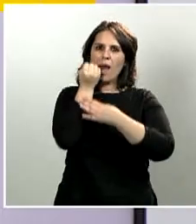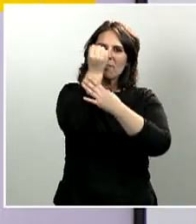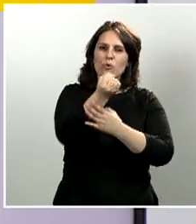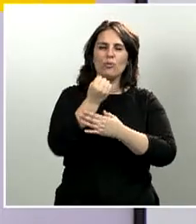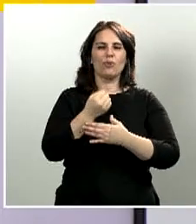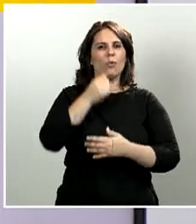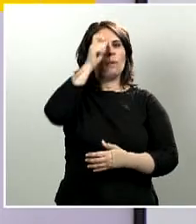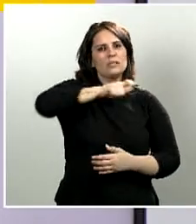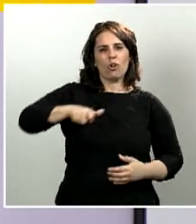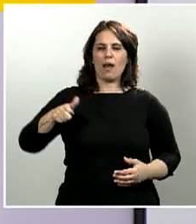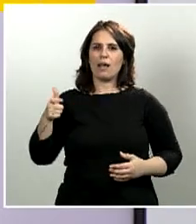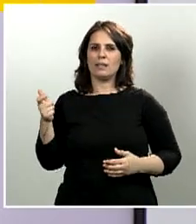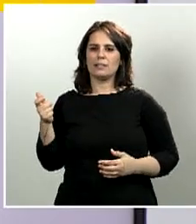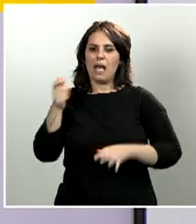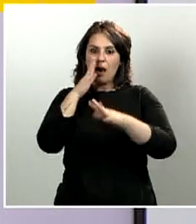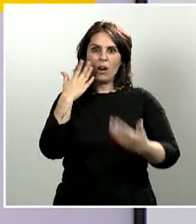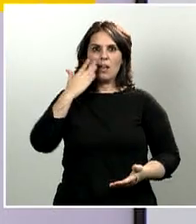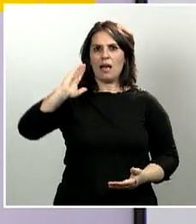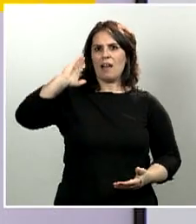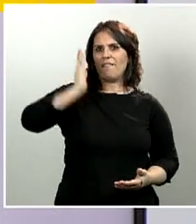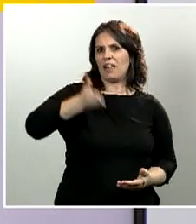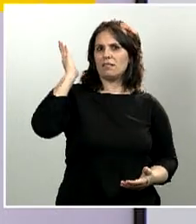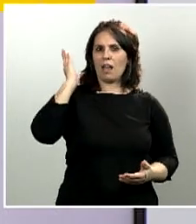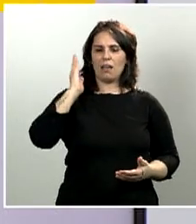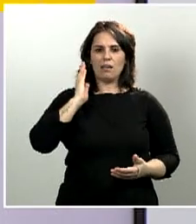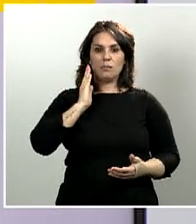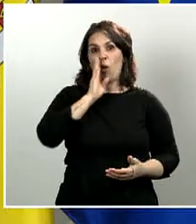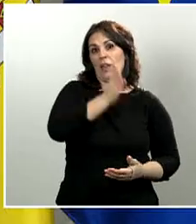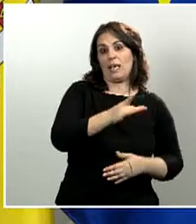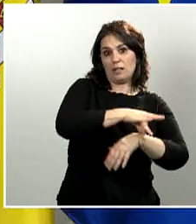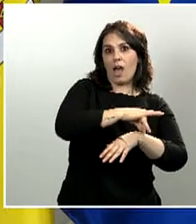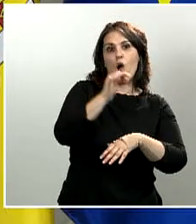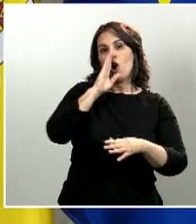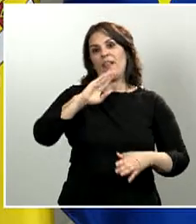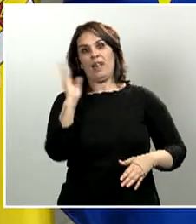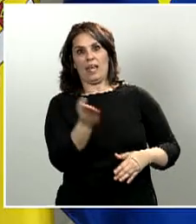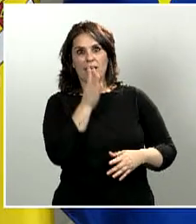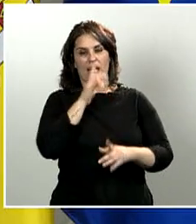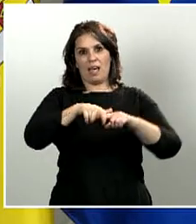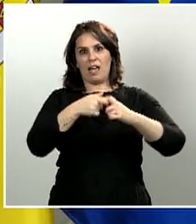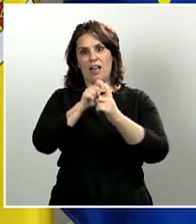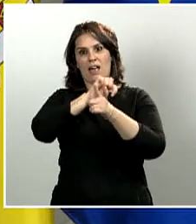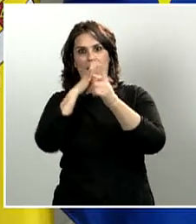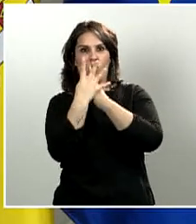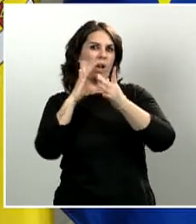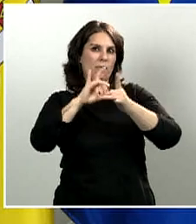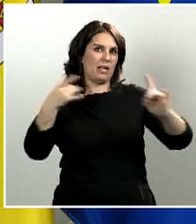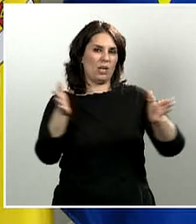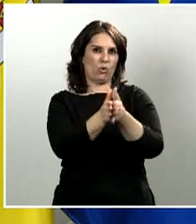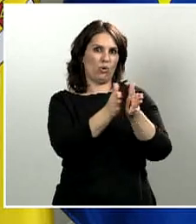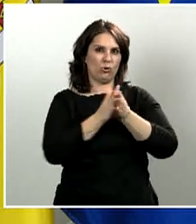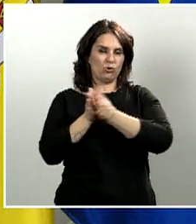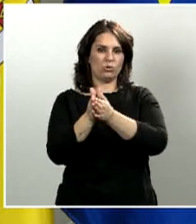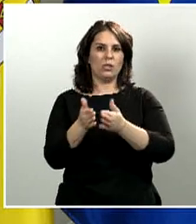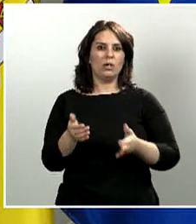están afectadas de una manera directa o indirecta por esta emergencia. Todos tenemos amigos, compañeros, familiares, y por eso